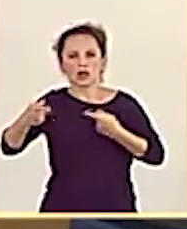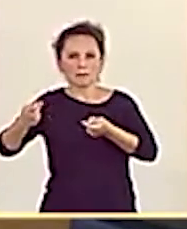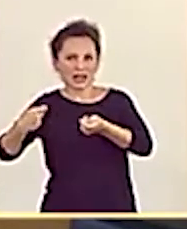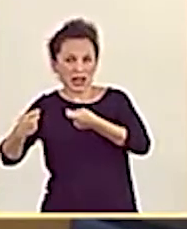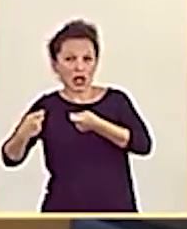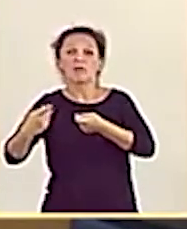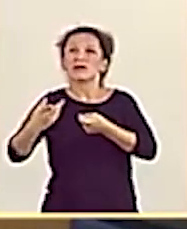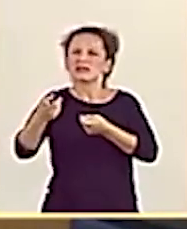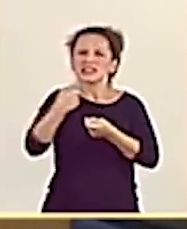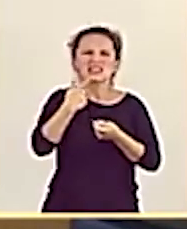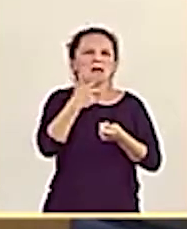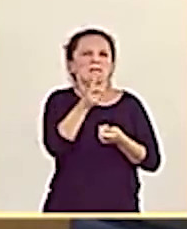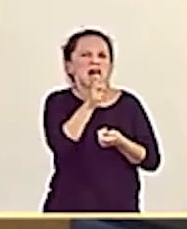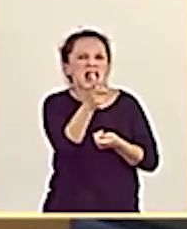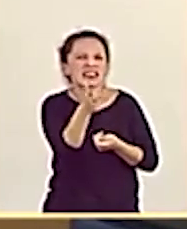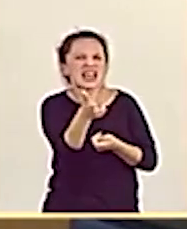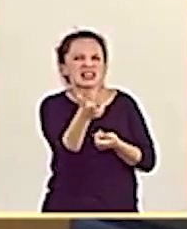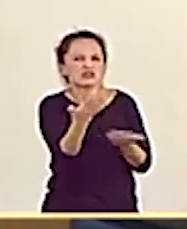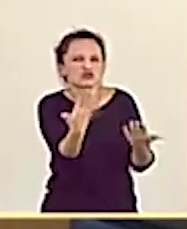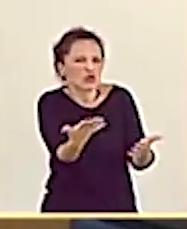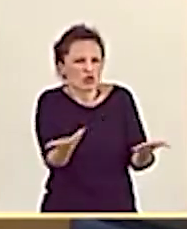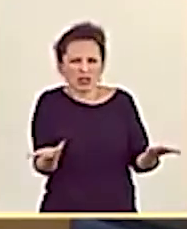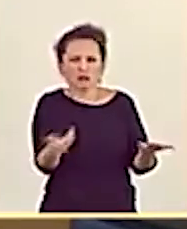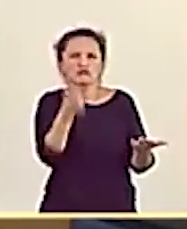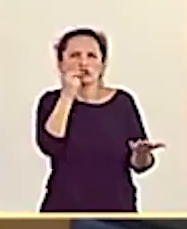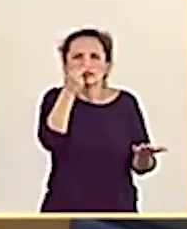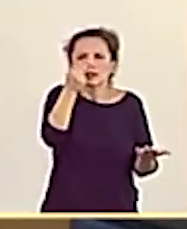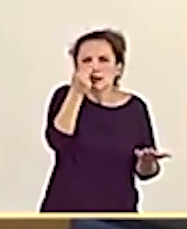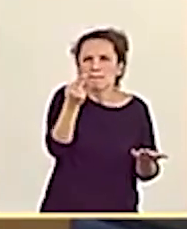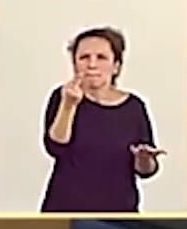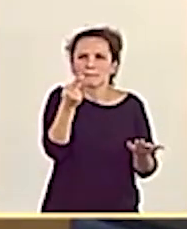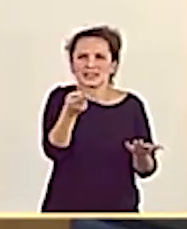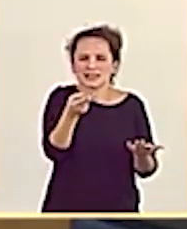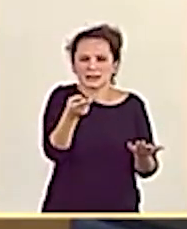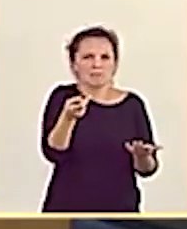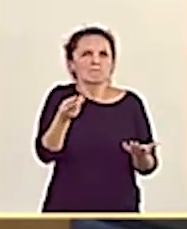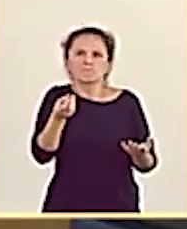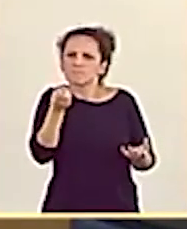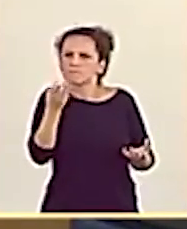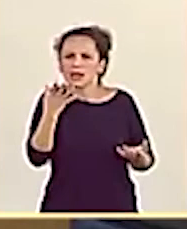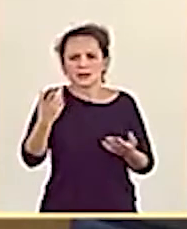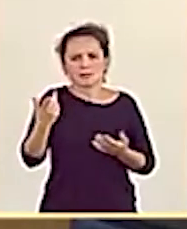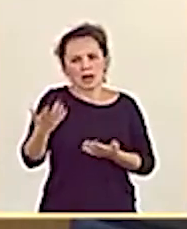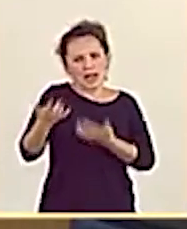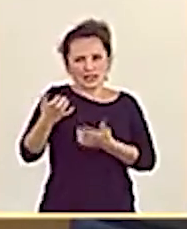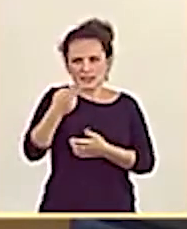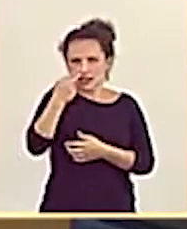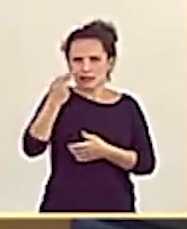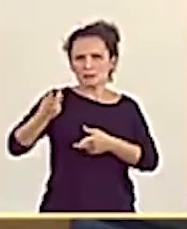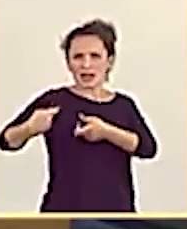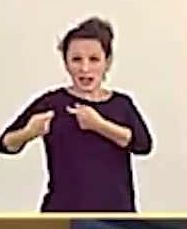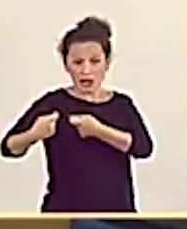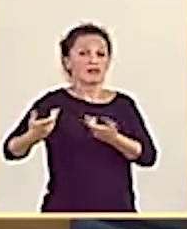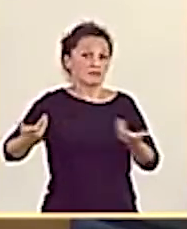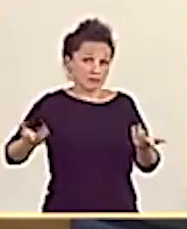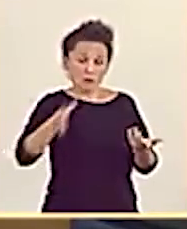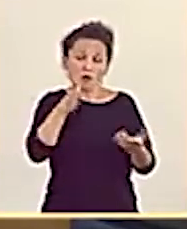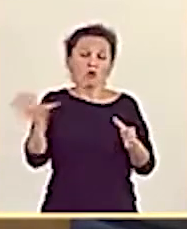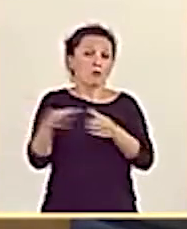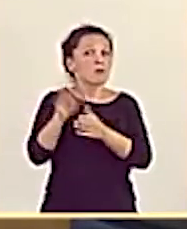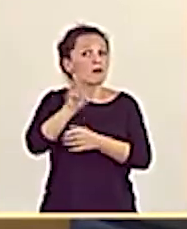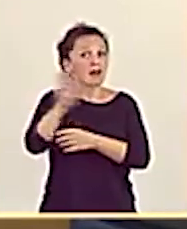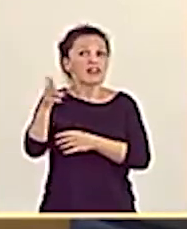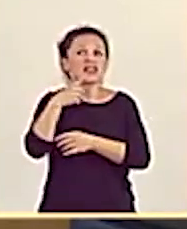no se ve por ninguna parte. A usted le preocupa el bien de mercado y es normal, porque eso es lo que hizo el Gobierno del Partido Popular, reduciendo hasta un